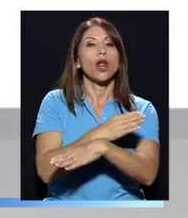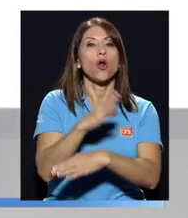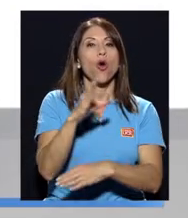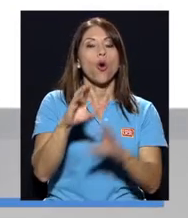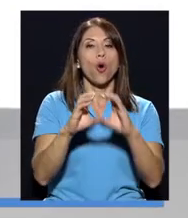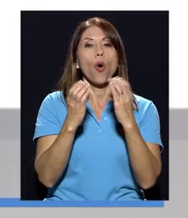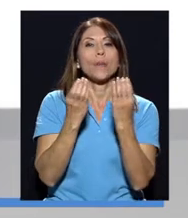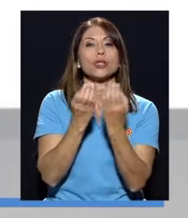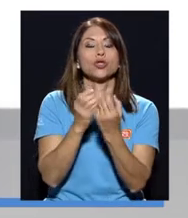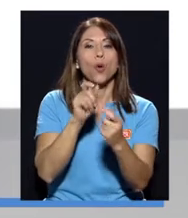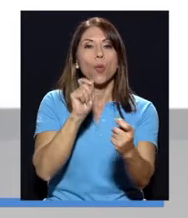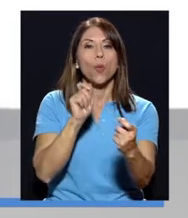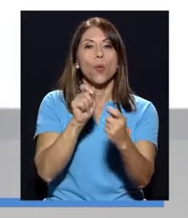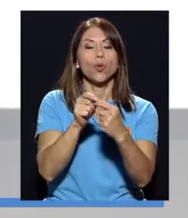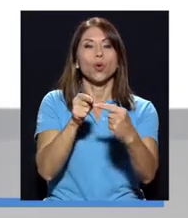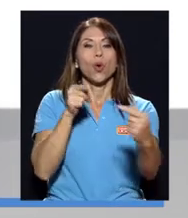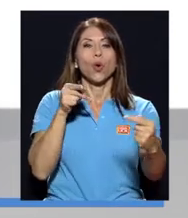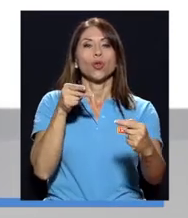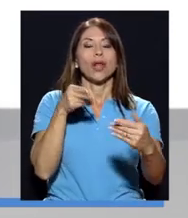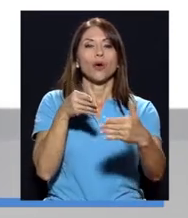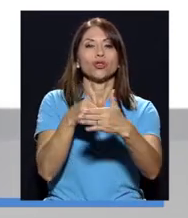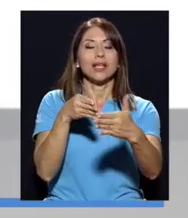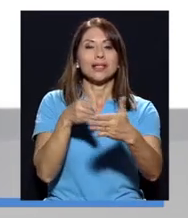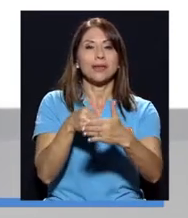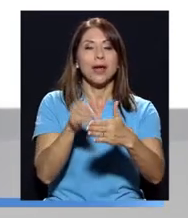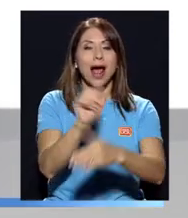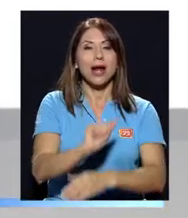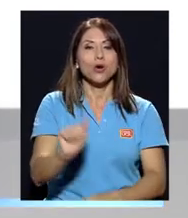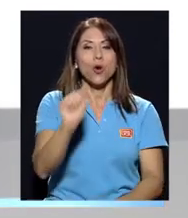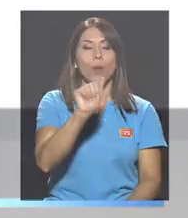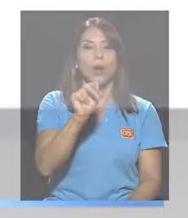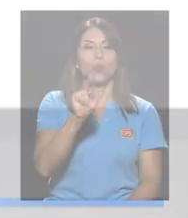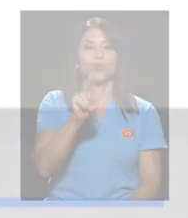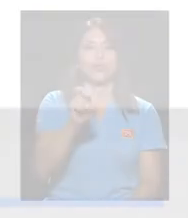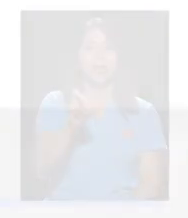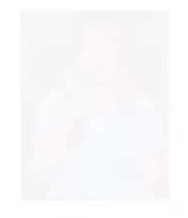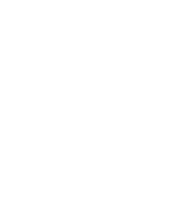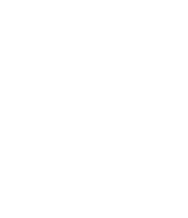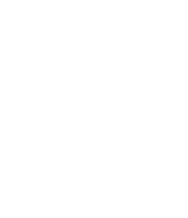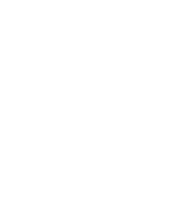.contrahostigamiento.ac.cr.